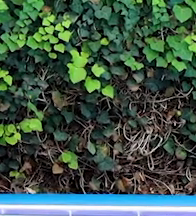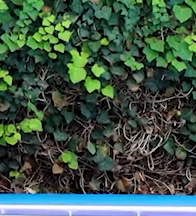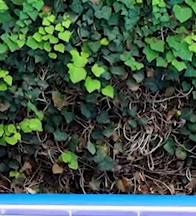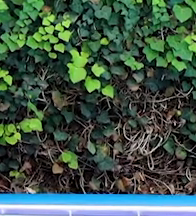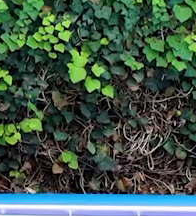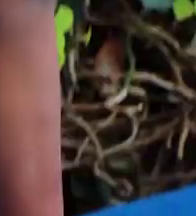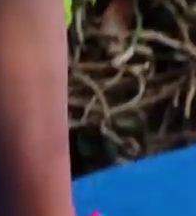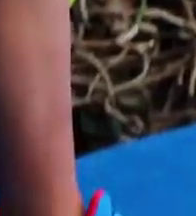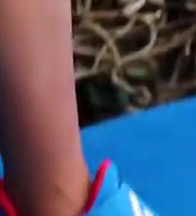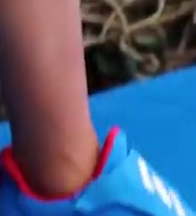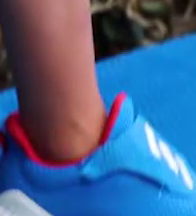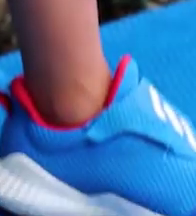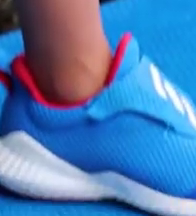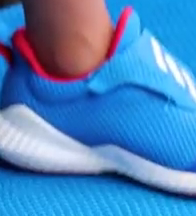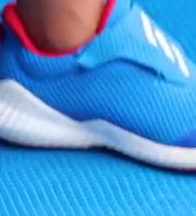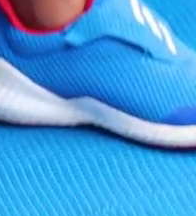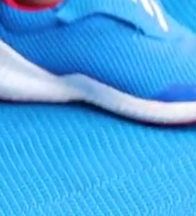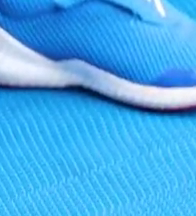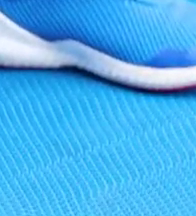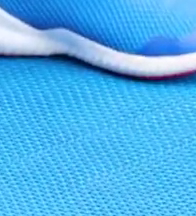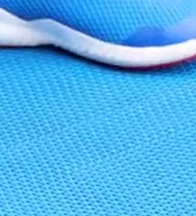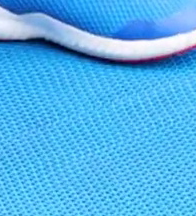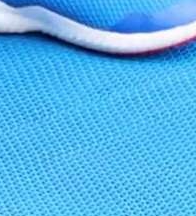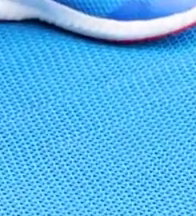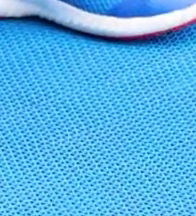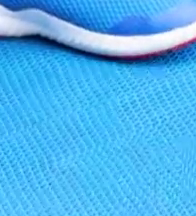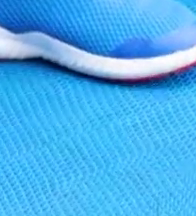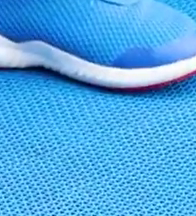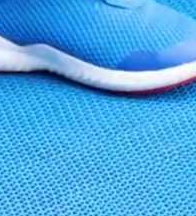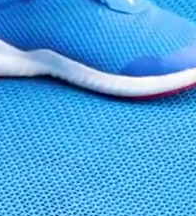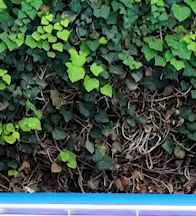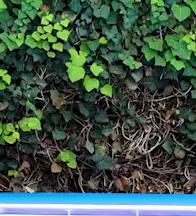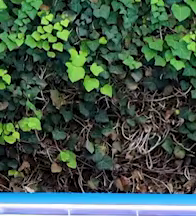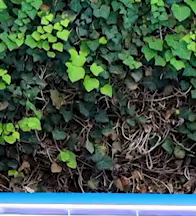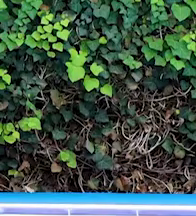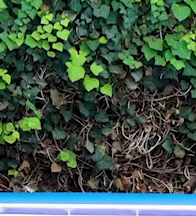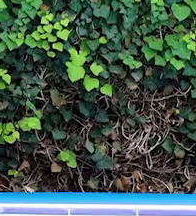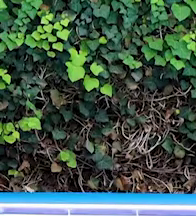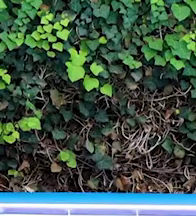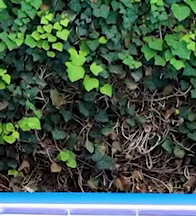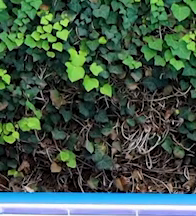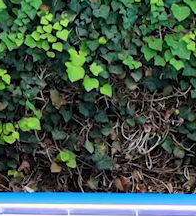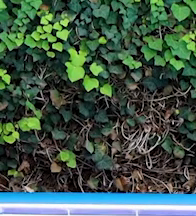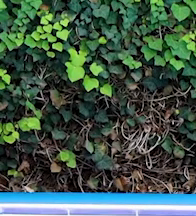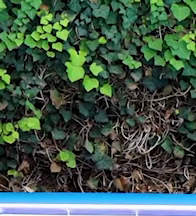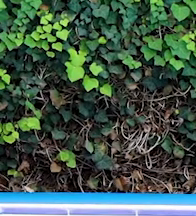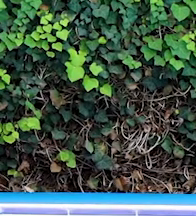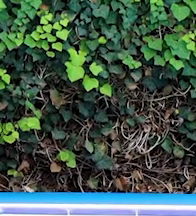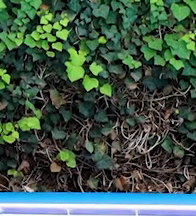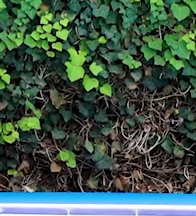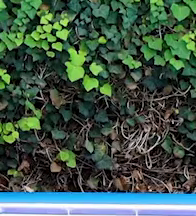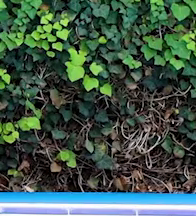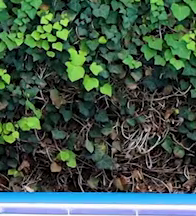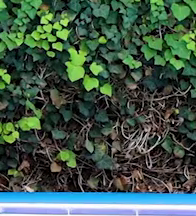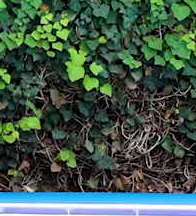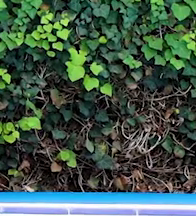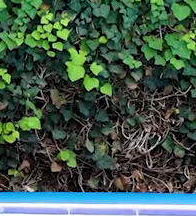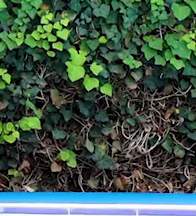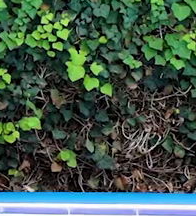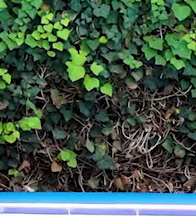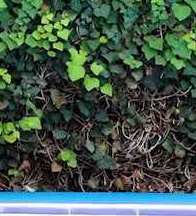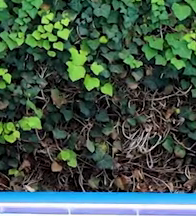Dos. Bien hecho. Descansamos. Respiramos. Respiramos. Exhalamos.